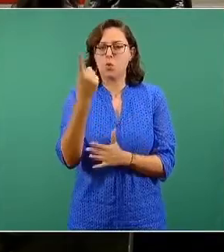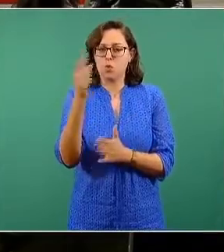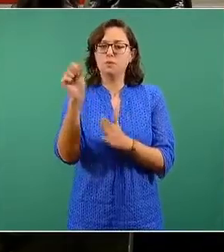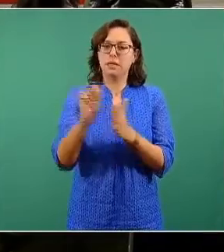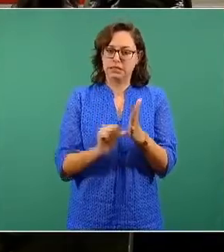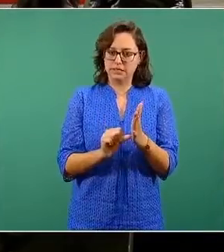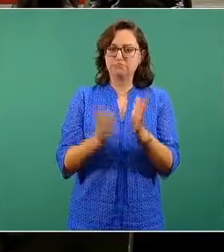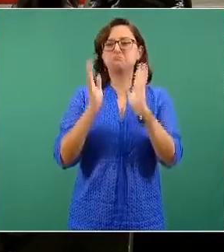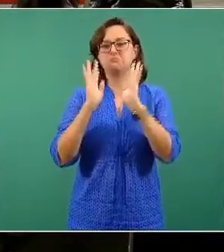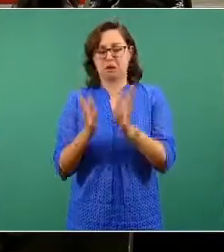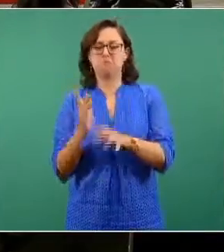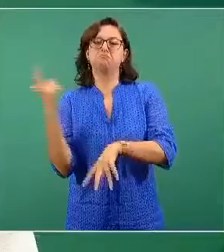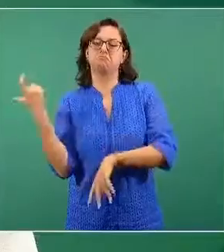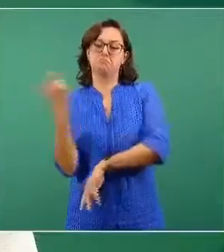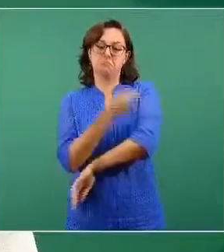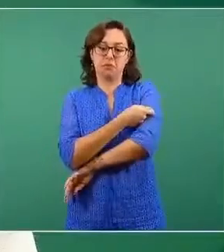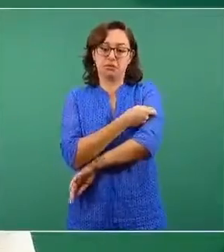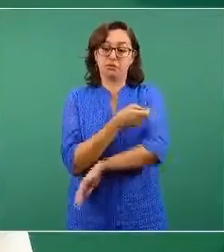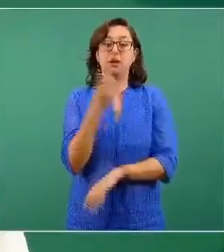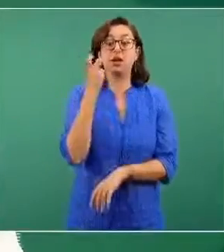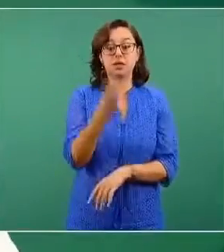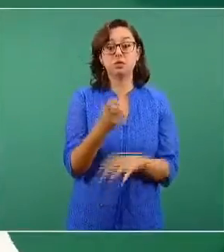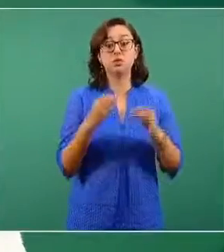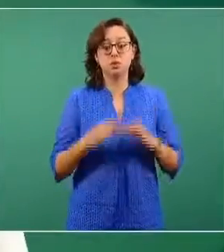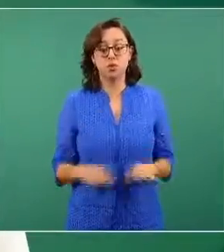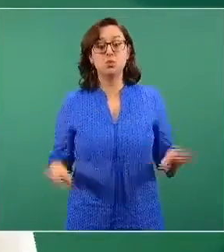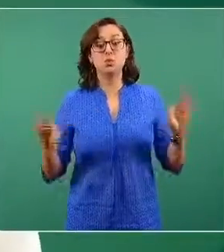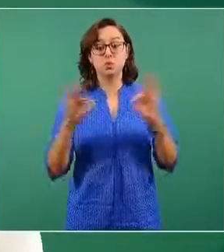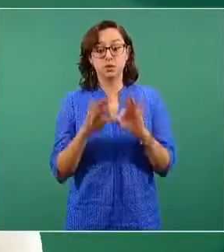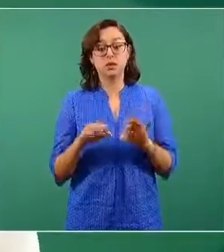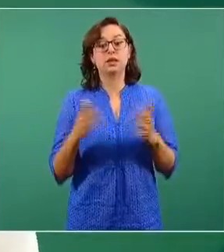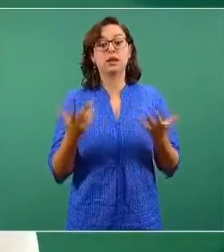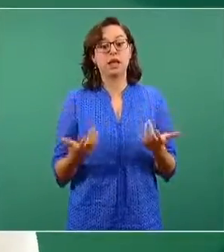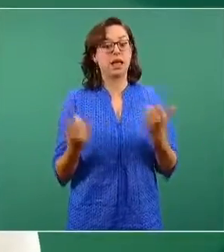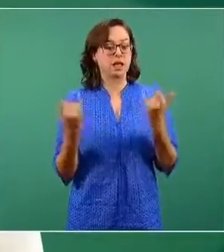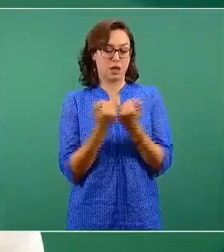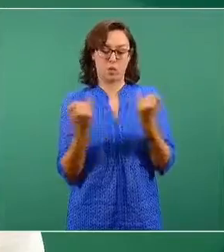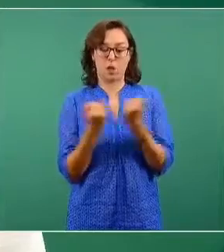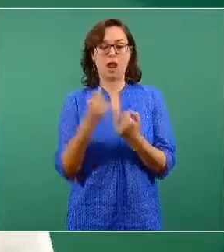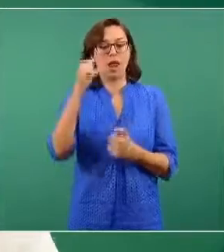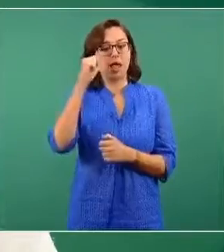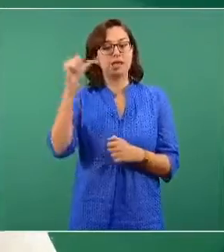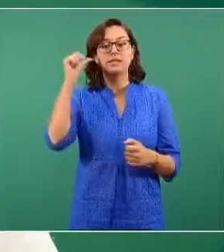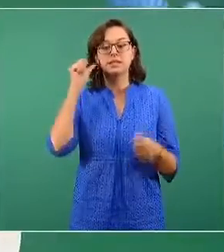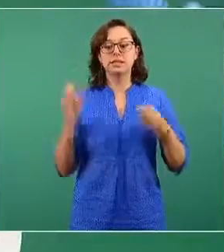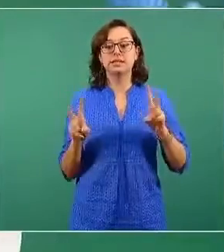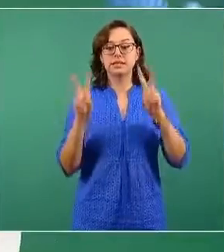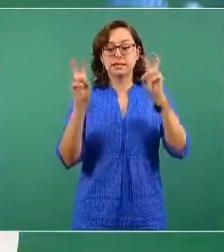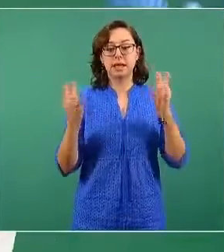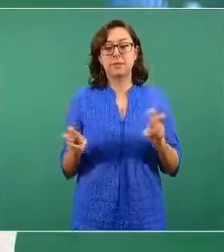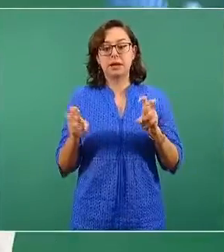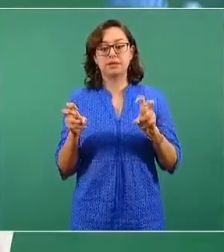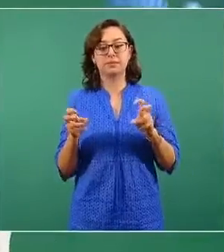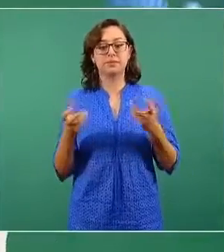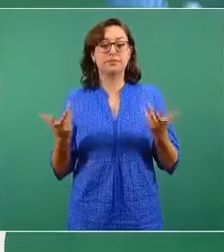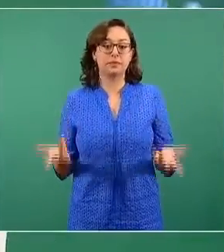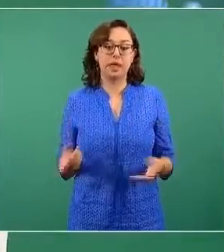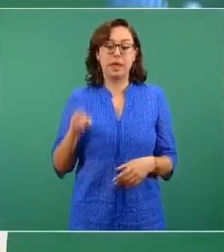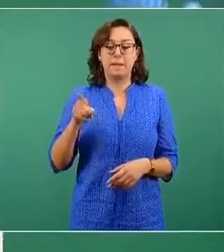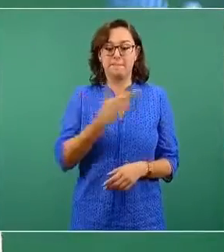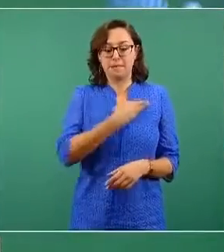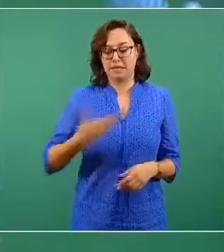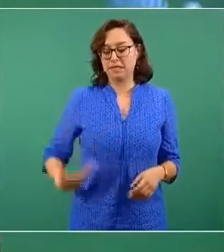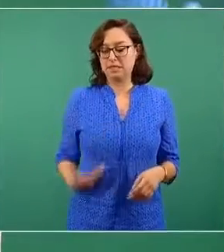Esto es importante porque también ayer conversábamos sobre esto y se hacía la pregunta respecto a nuestro